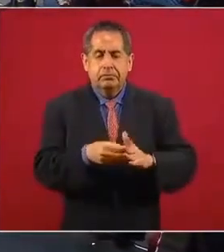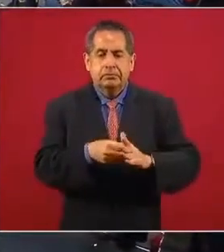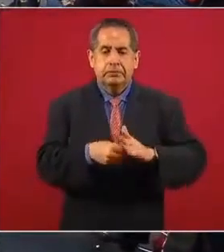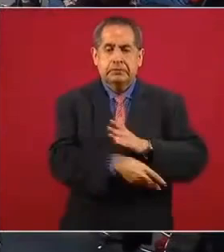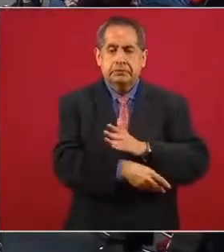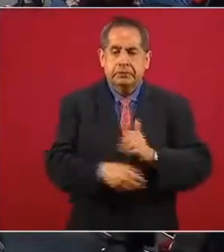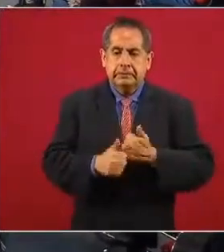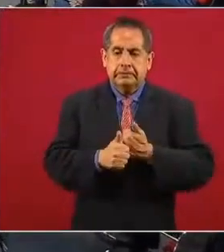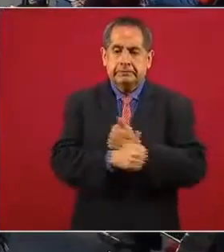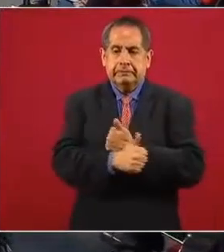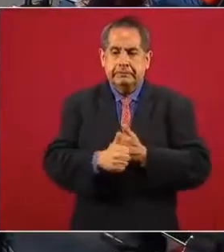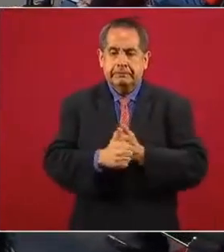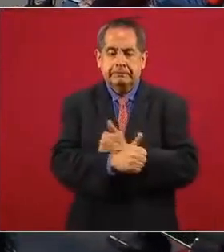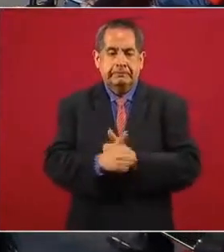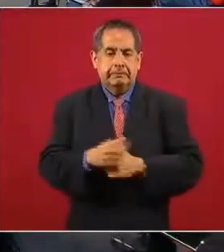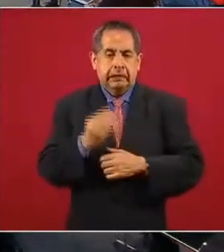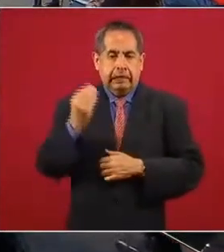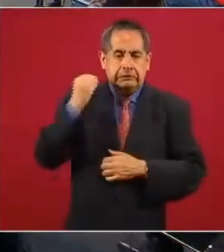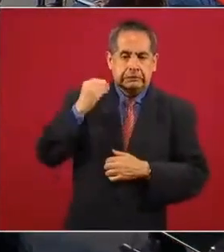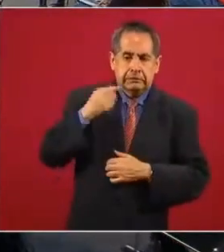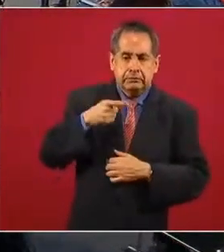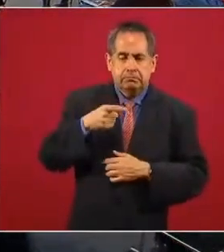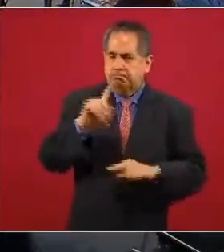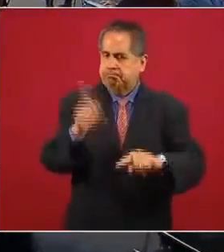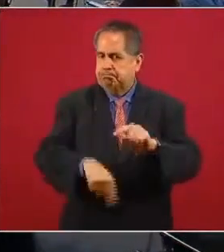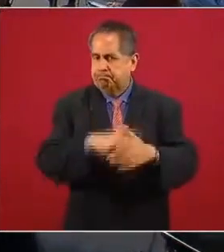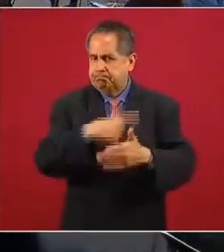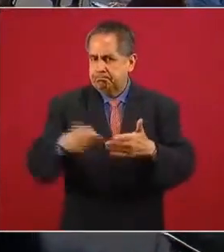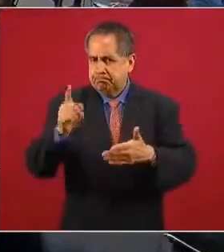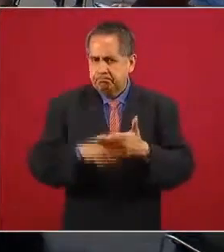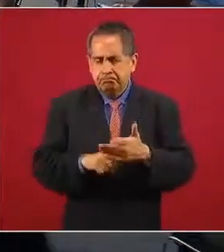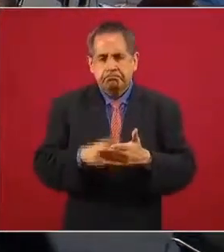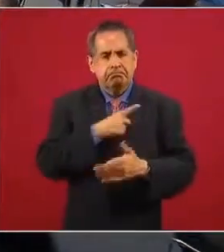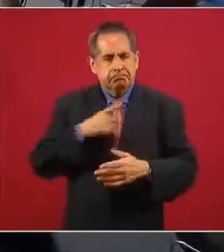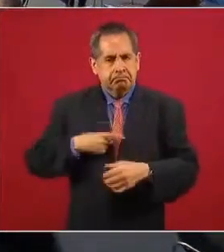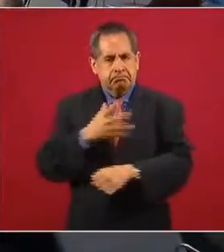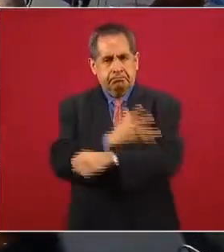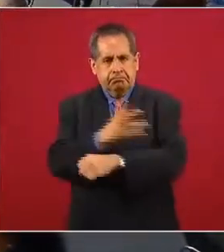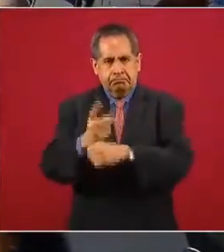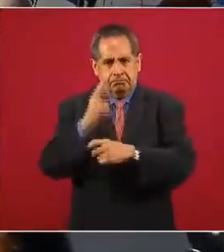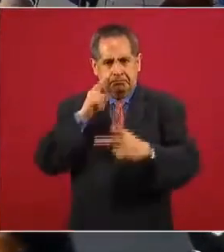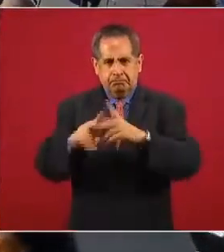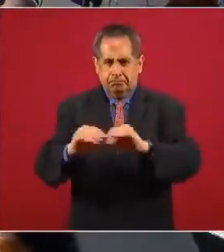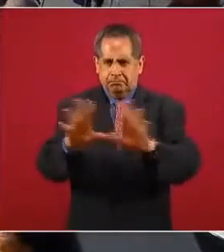públicos y evadir la legalidad y la transparencia?